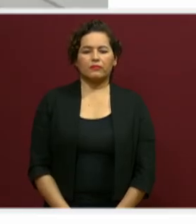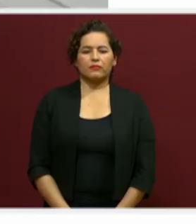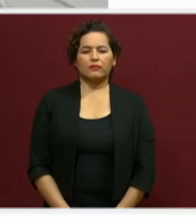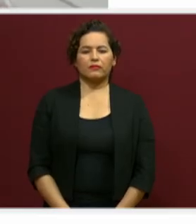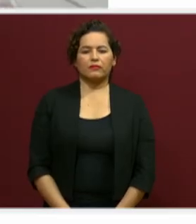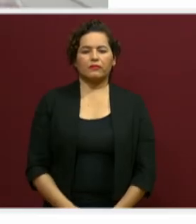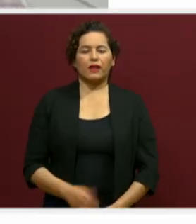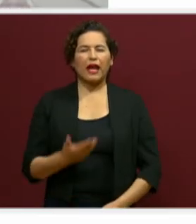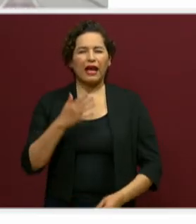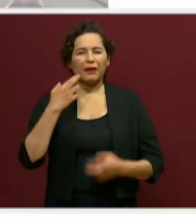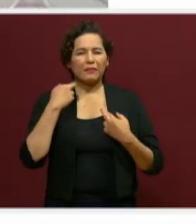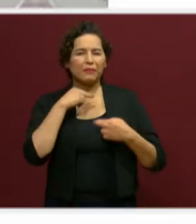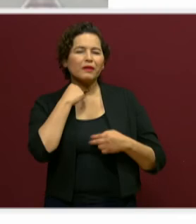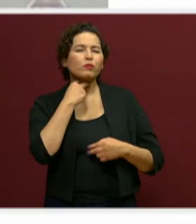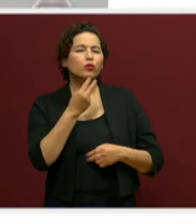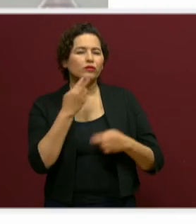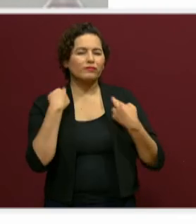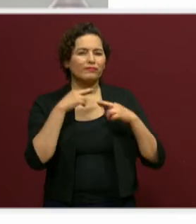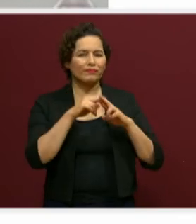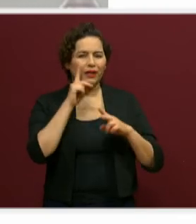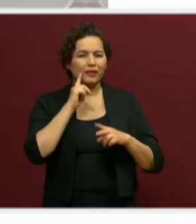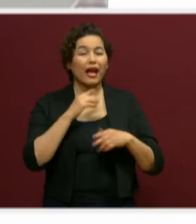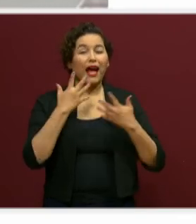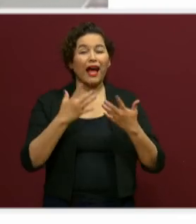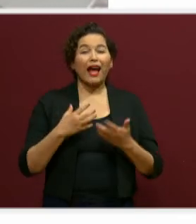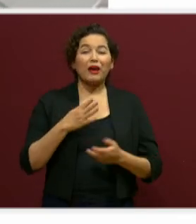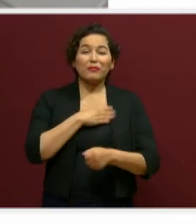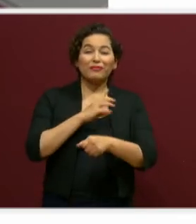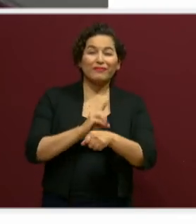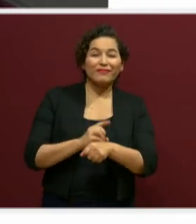dice, wow, hola, ¿cómo estás? Buenos días. Y te brinda una sonrisa.